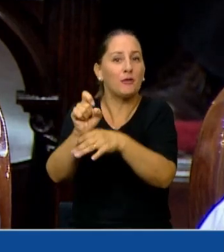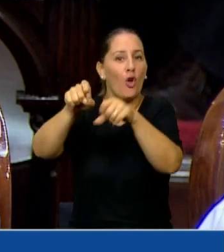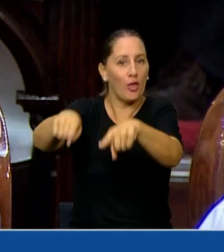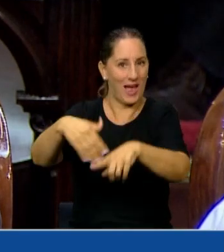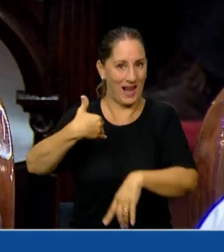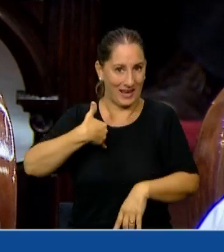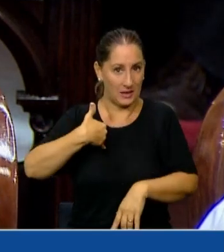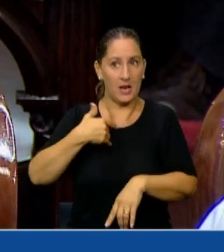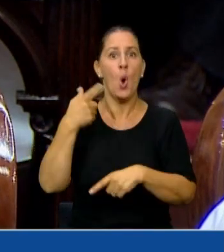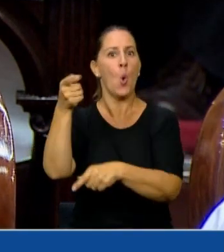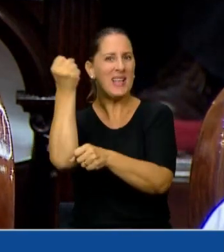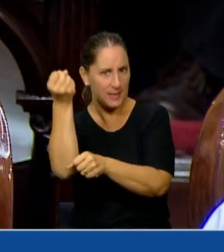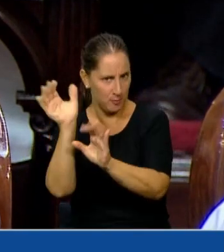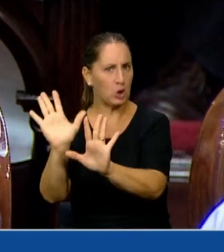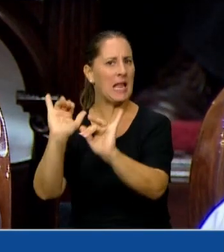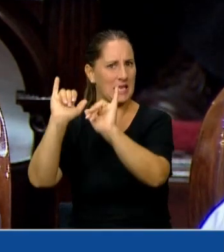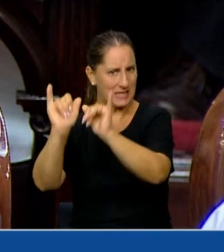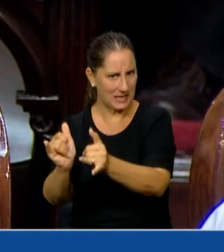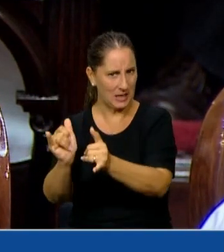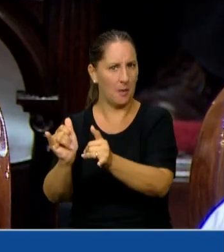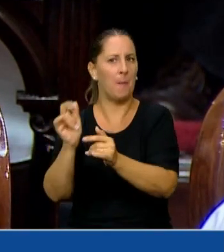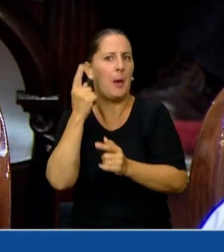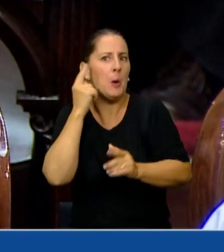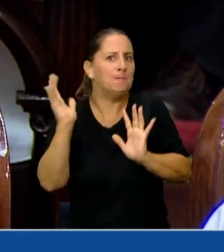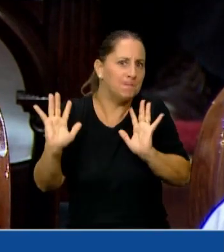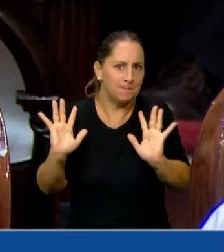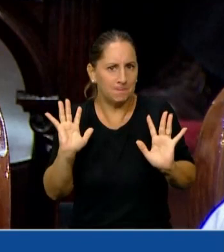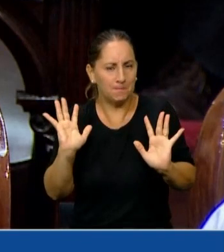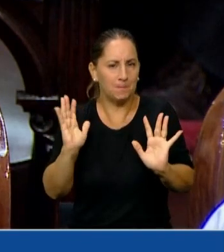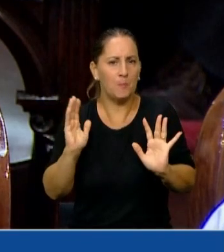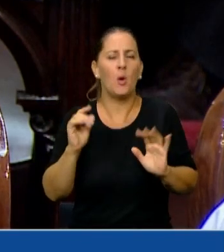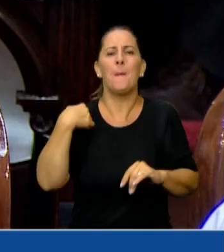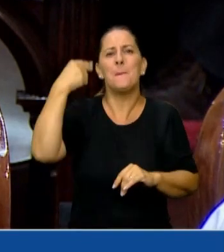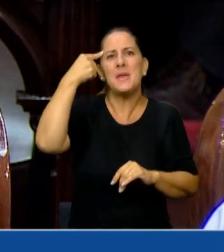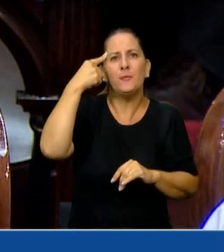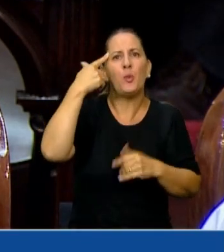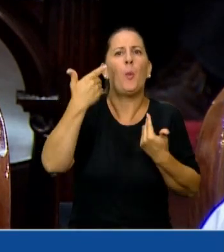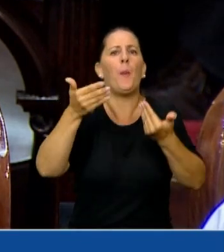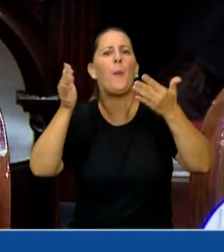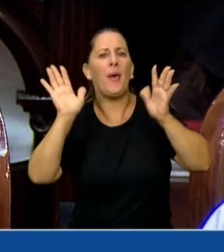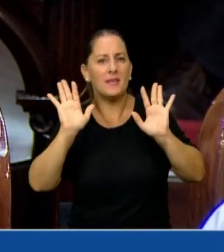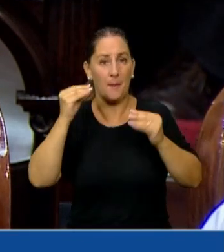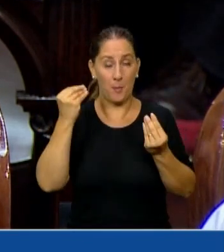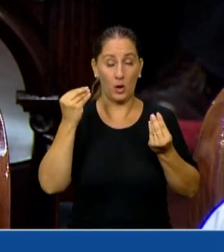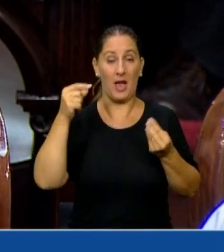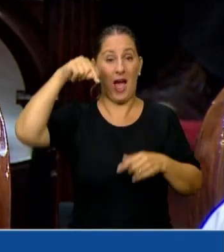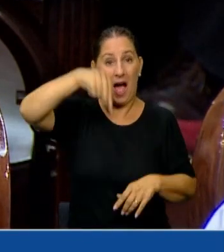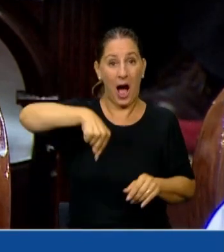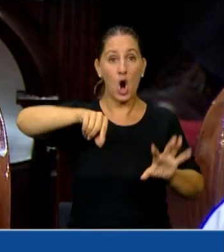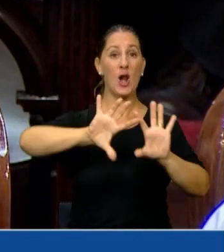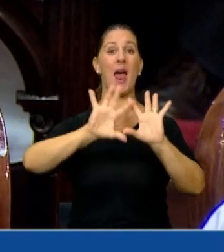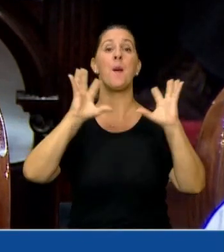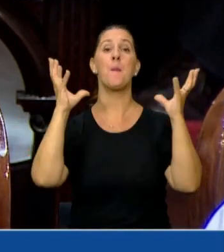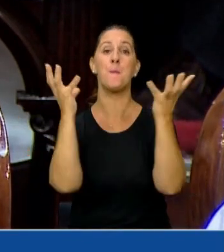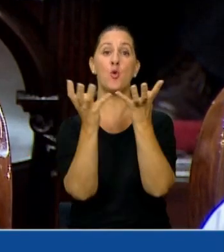que con esto no le quito valor, pero simplemente lo relativizo. ¿Por qué lo relativizo? Porque el mundo no la está